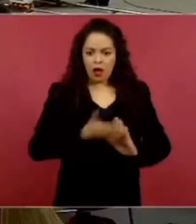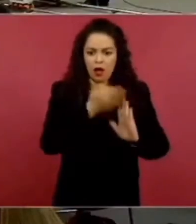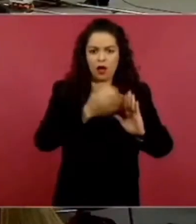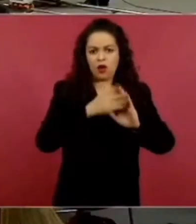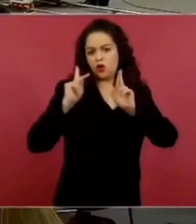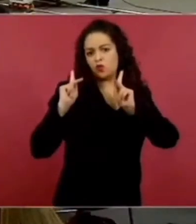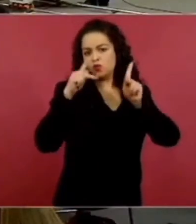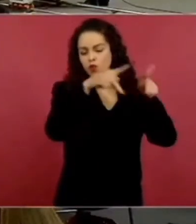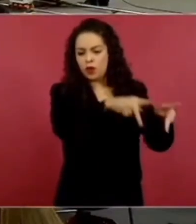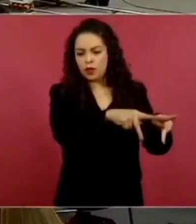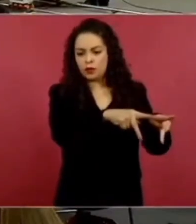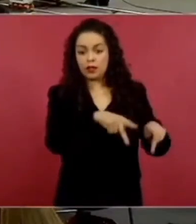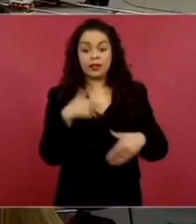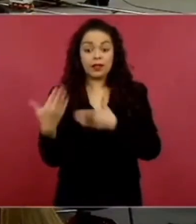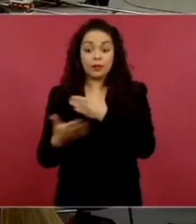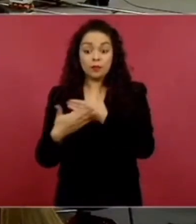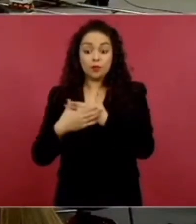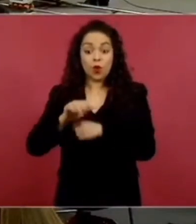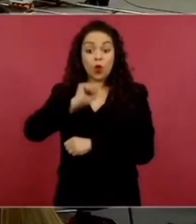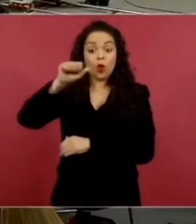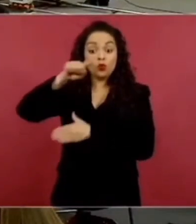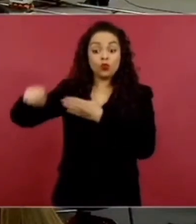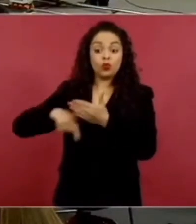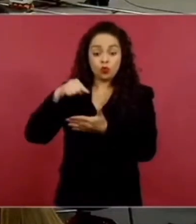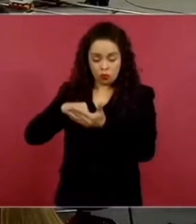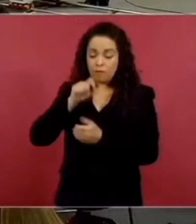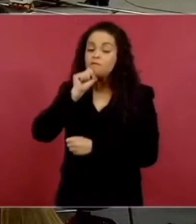otro en Rizo de Oro